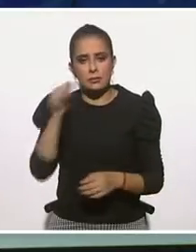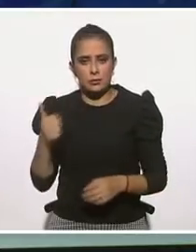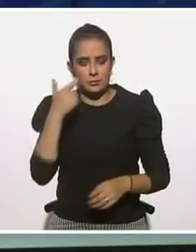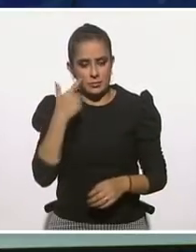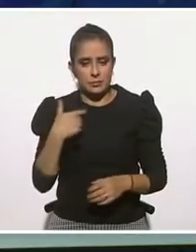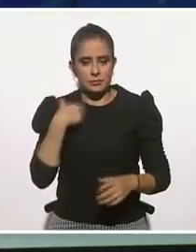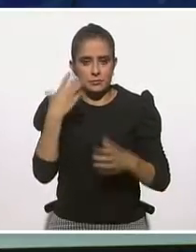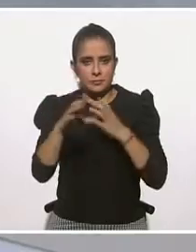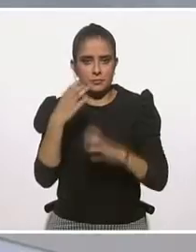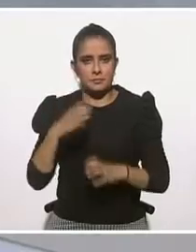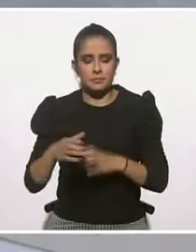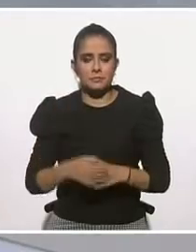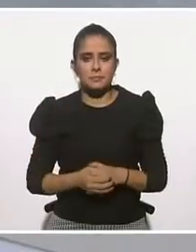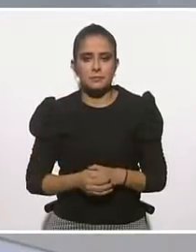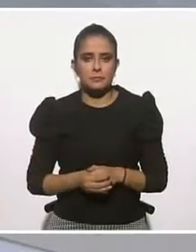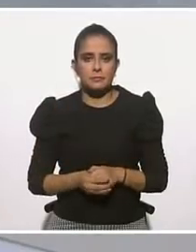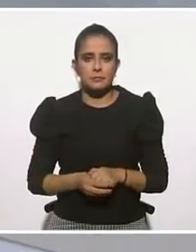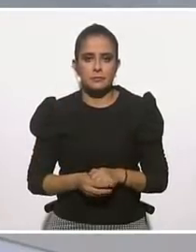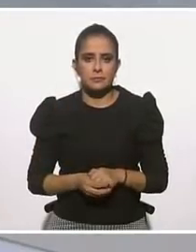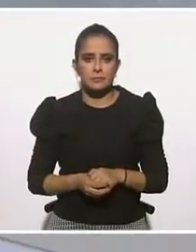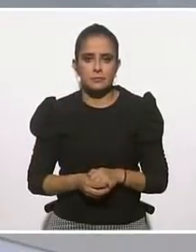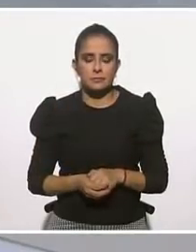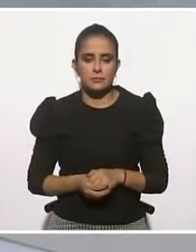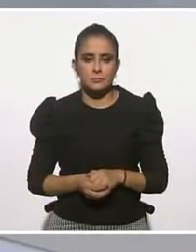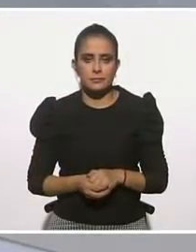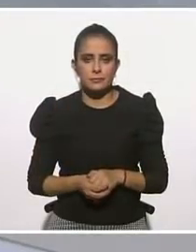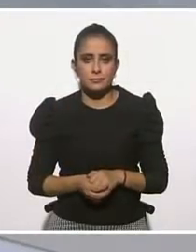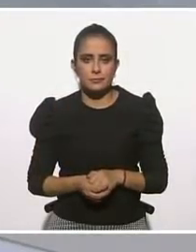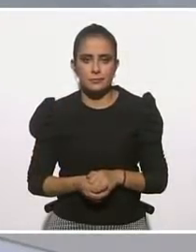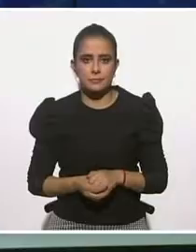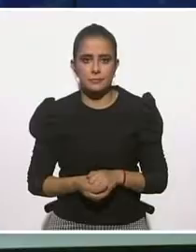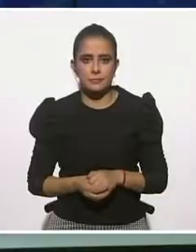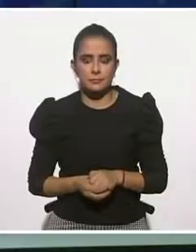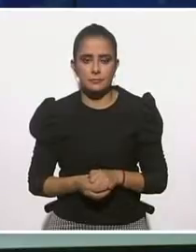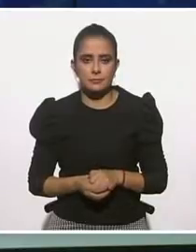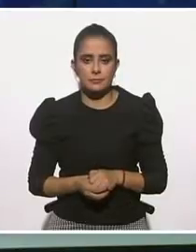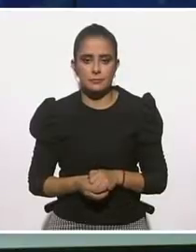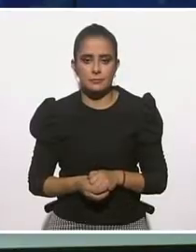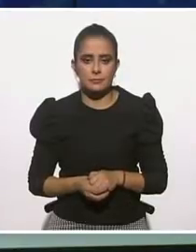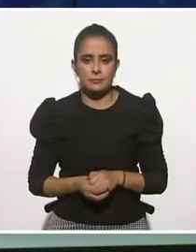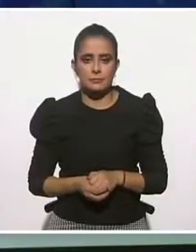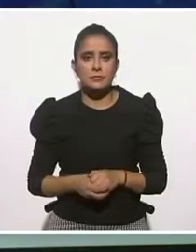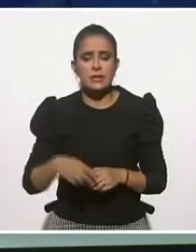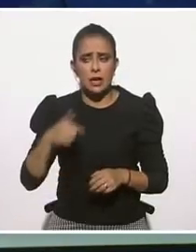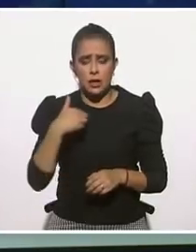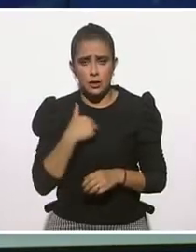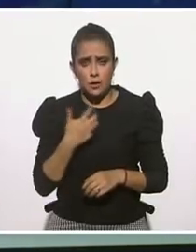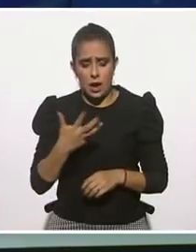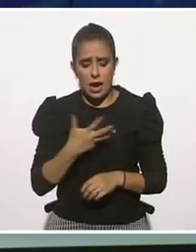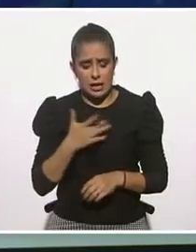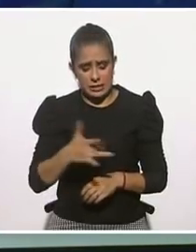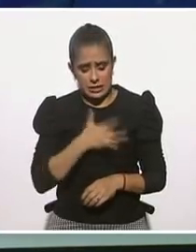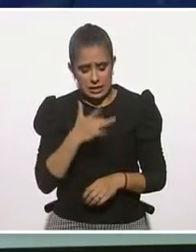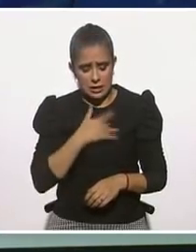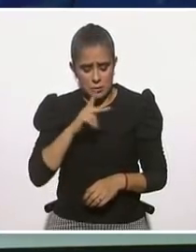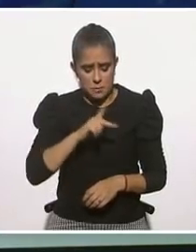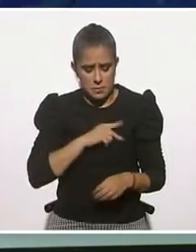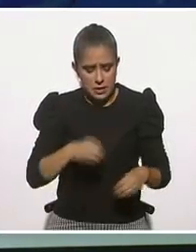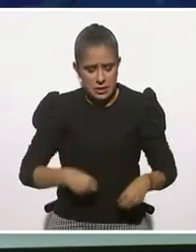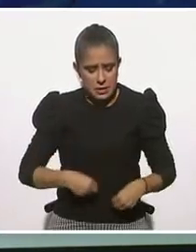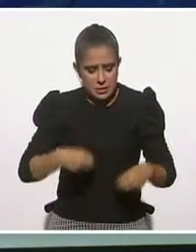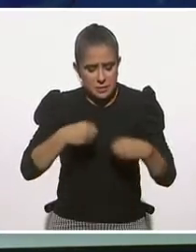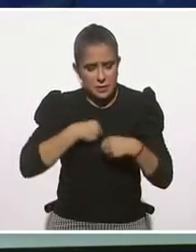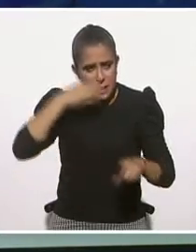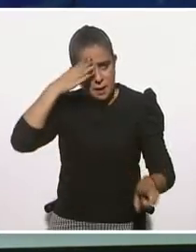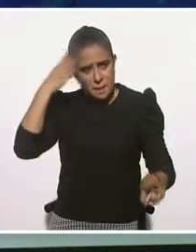antes de que me respondan esta pregunta. Nos pregunta Mona Sánchez, ¿tener un sentido de vida desarrolla la